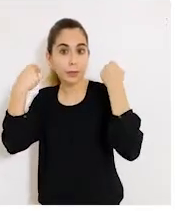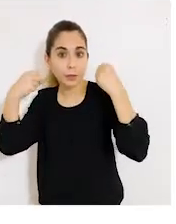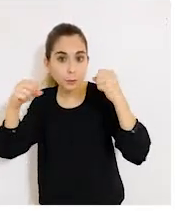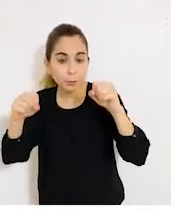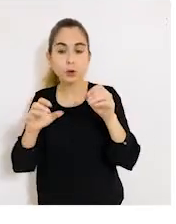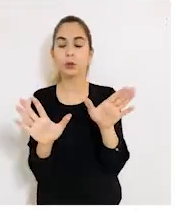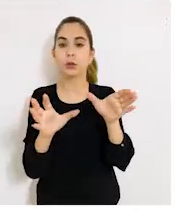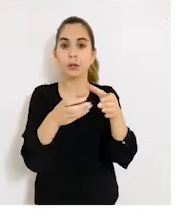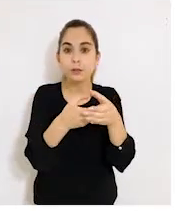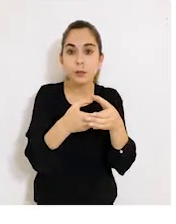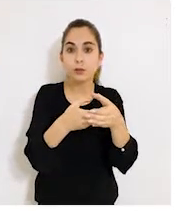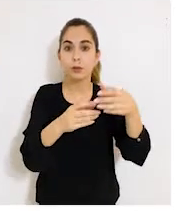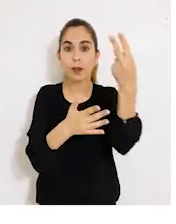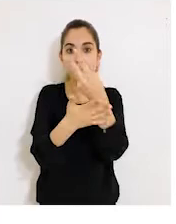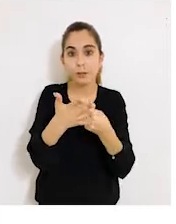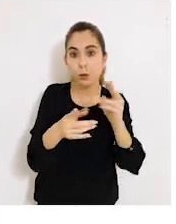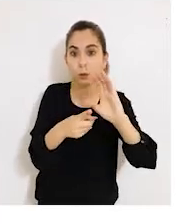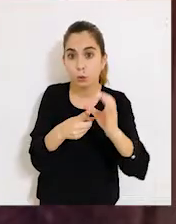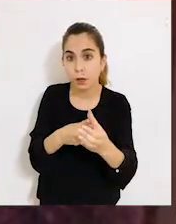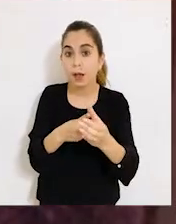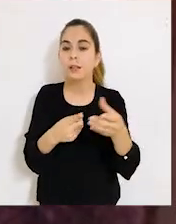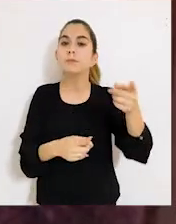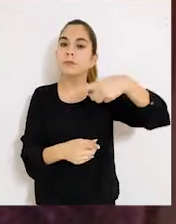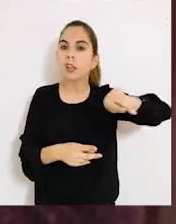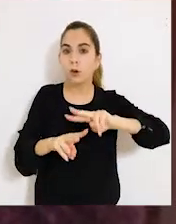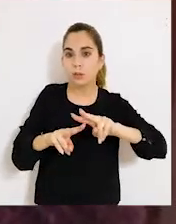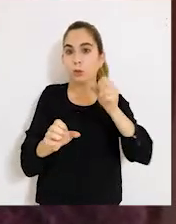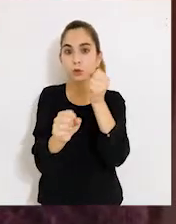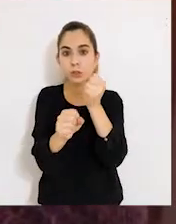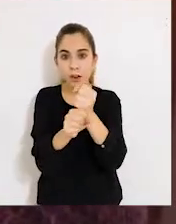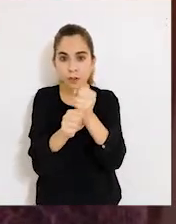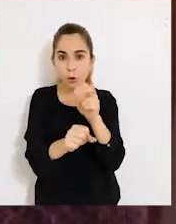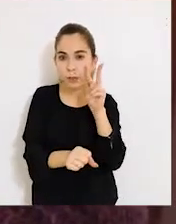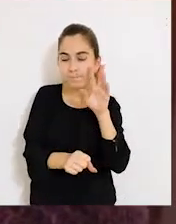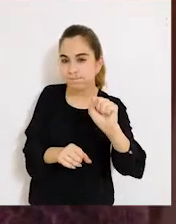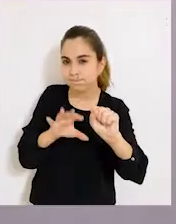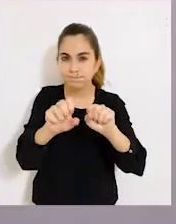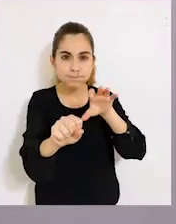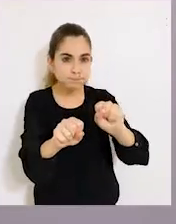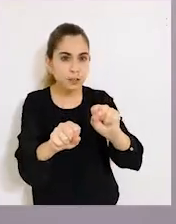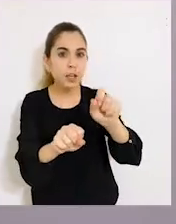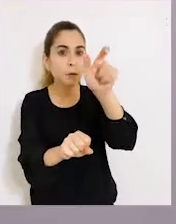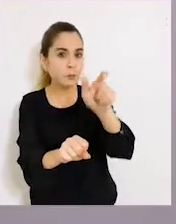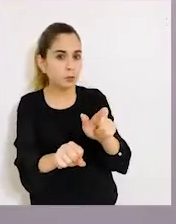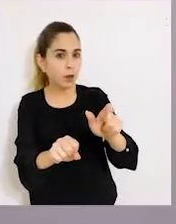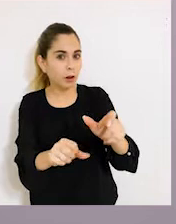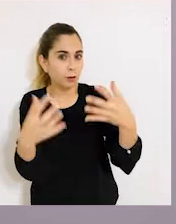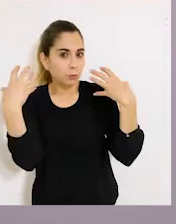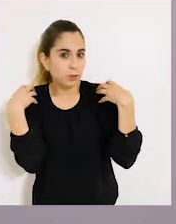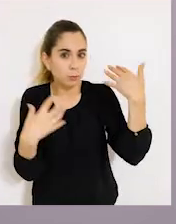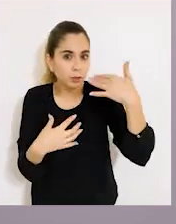deportivas o artísticas culturales. Y ellos hacían un trabajo de identificar actores relevantes,